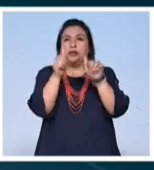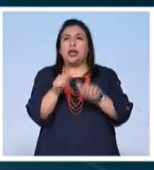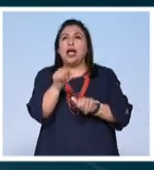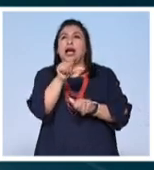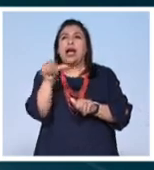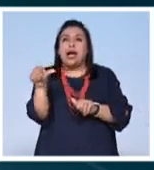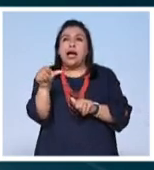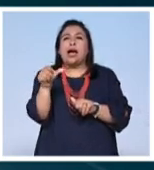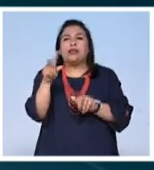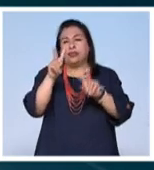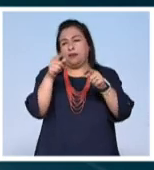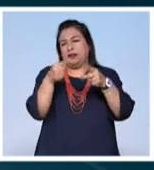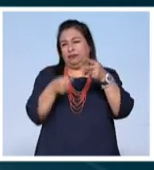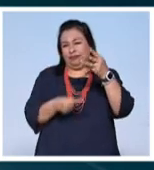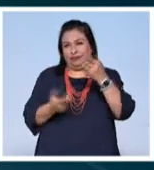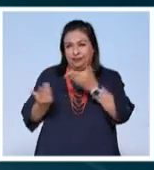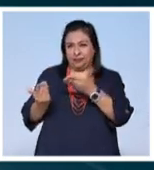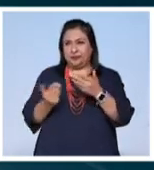en torno a estos temas.